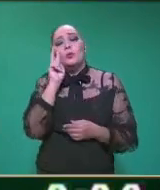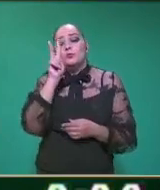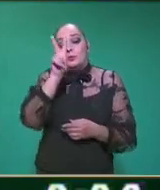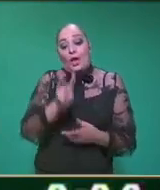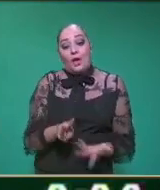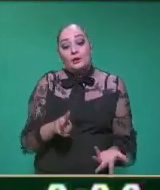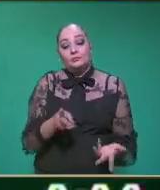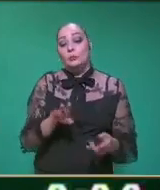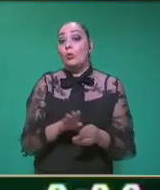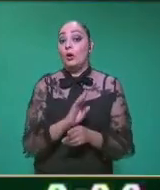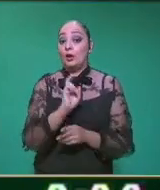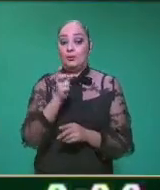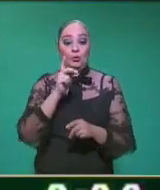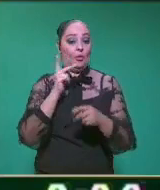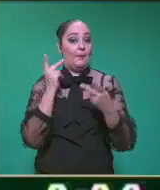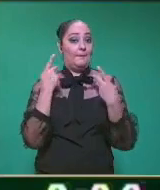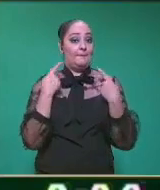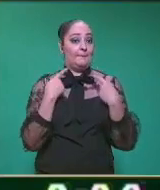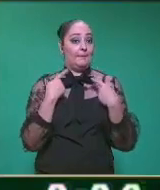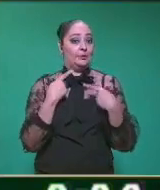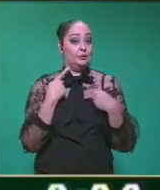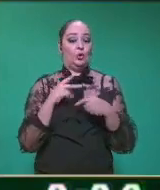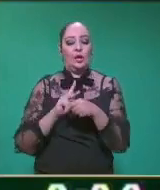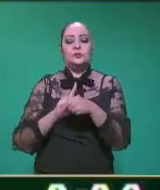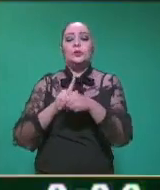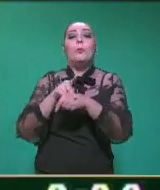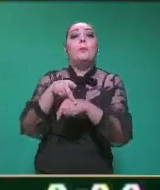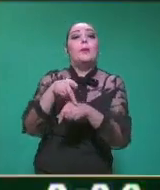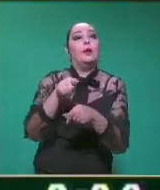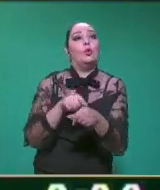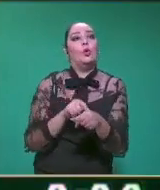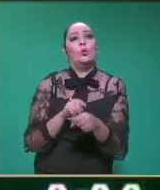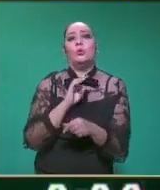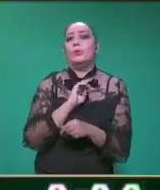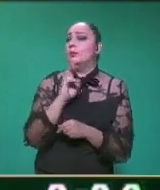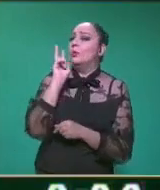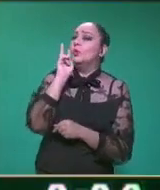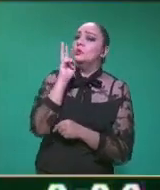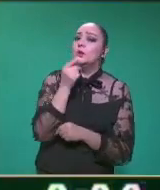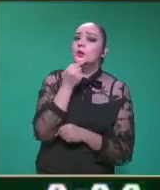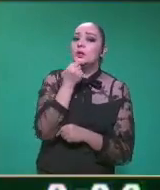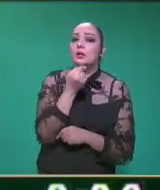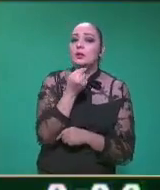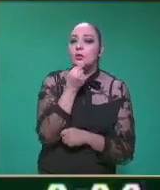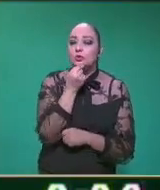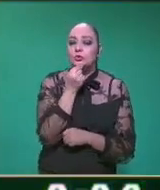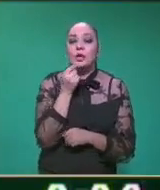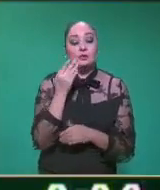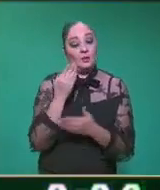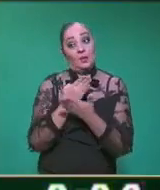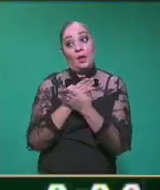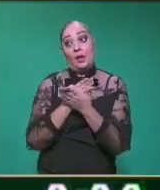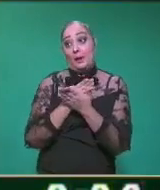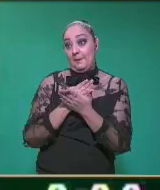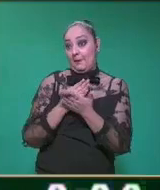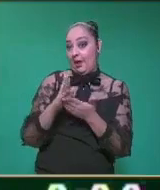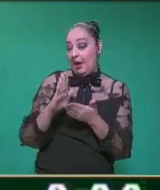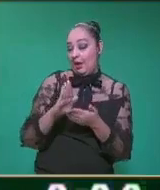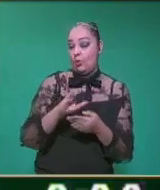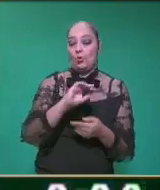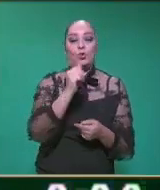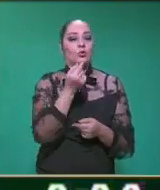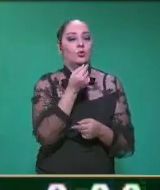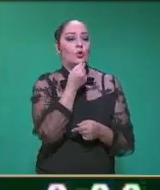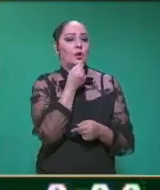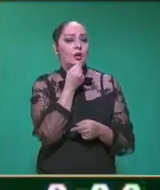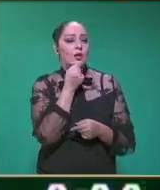color de la piel de las personas. Ahí podemos observar a dos niños. Un niño de tez blanca y una niña de